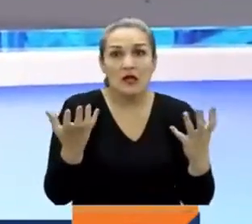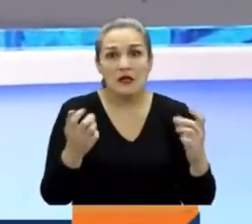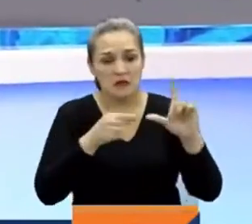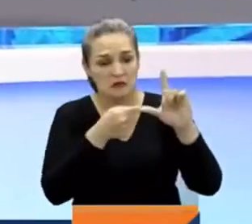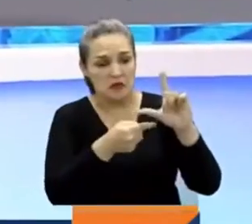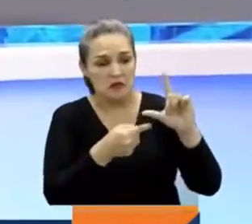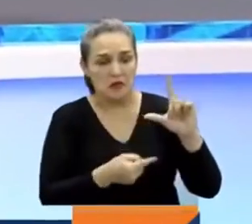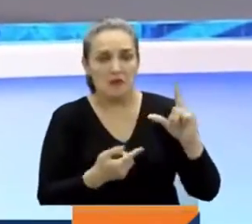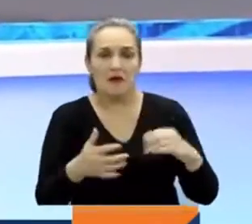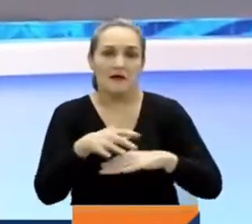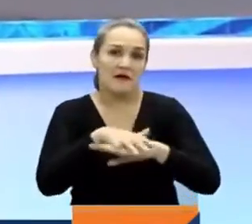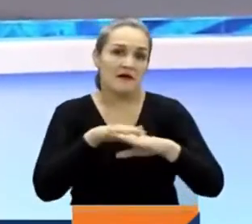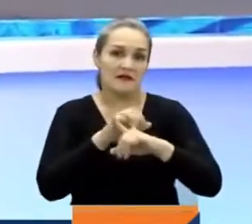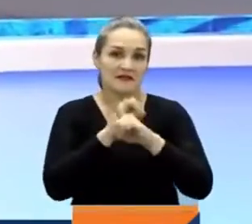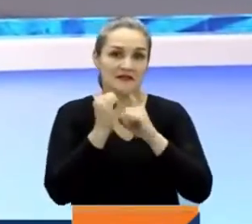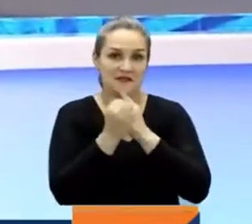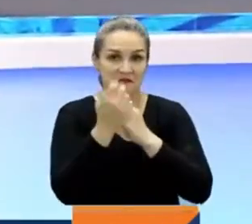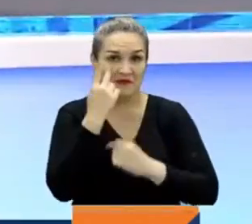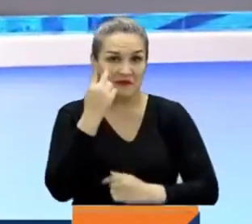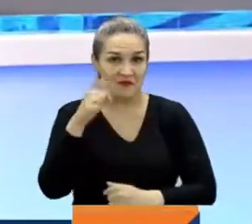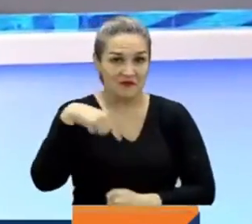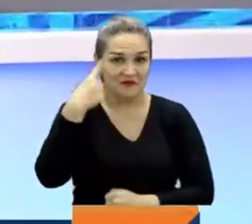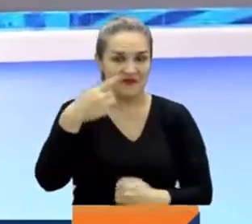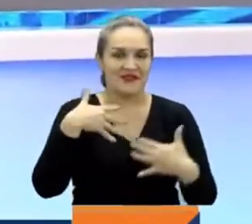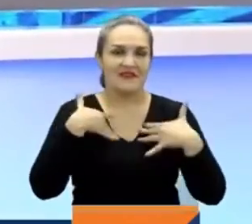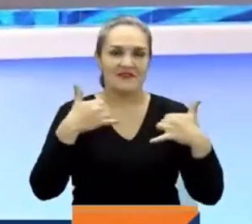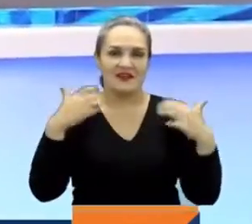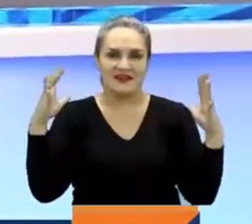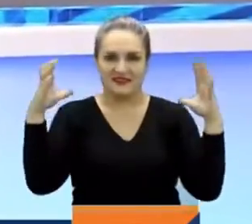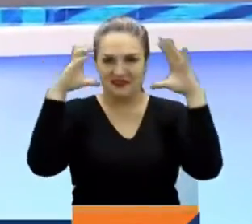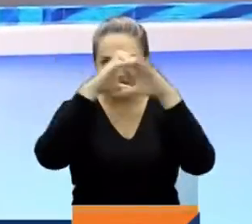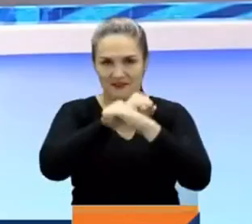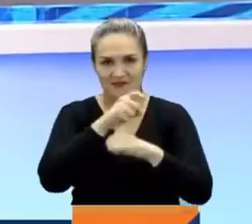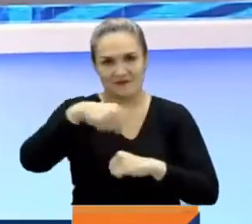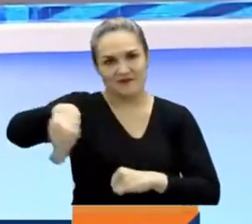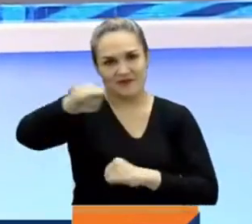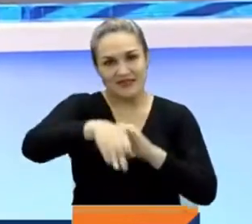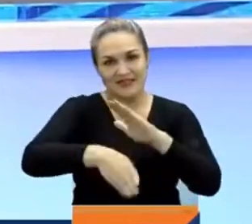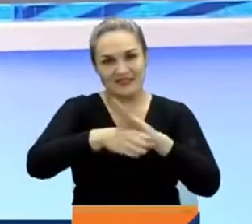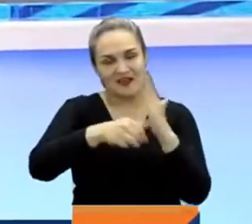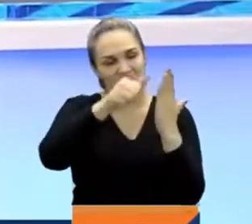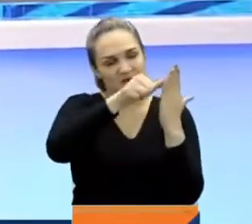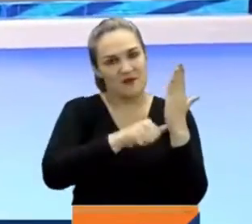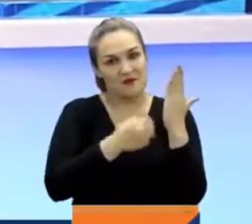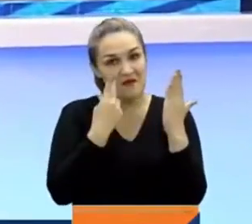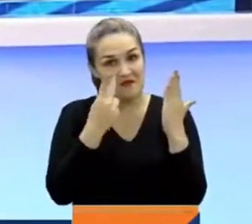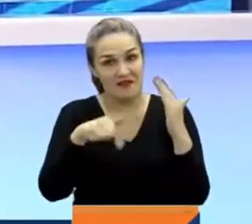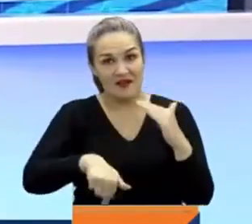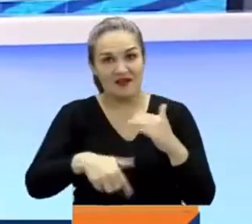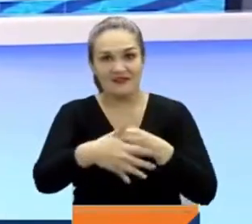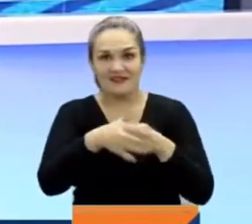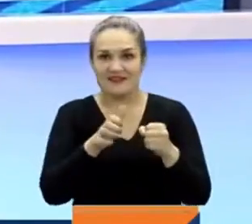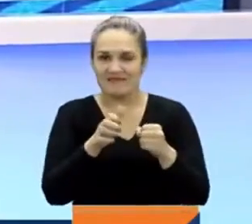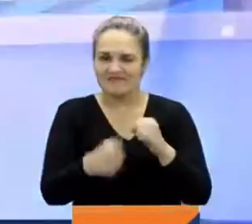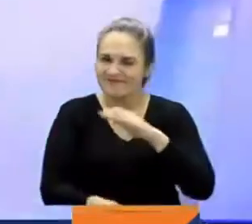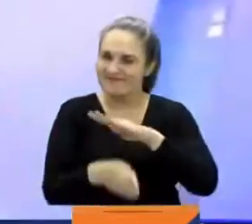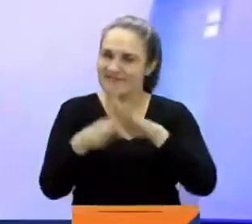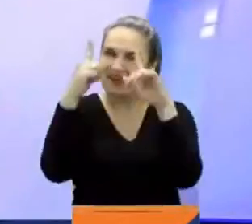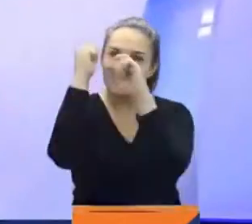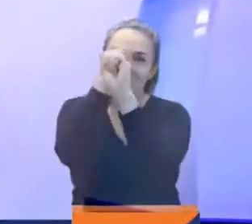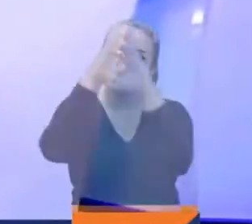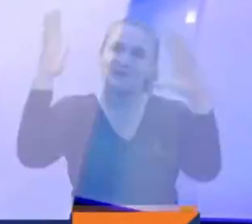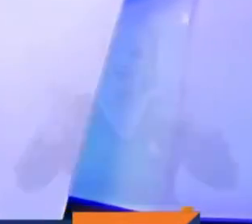en nuestras redes sociales. Nos vemos, que tengan ustedes una feliz noche y sigan con toda la programación de Señal Colombia. Y recuerden, nunca dejen de soñar.